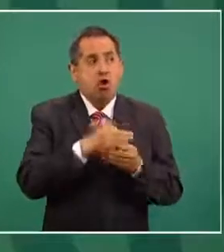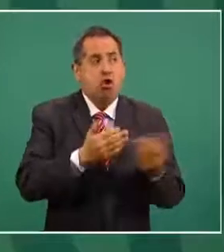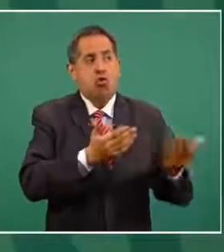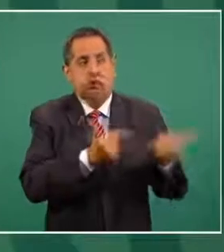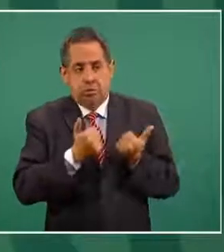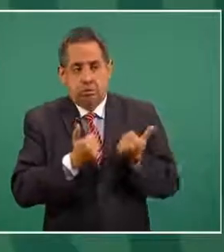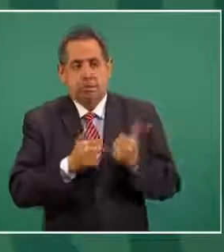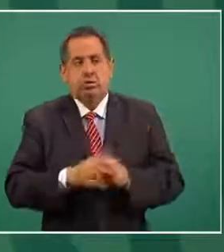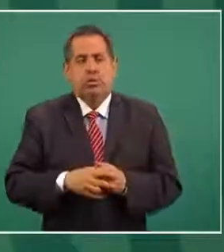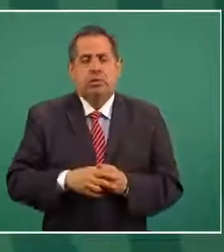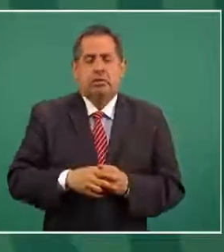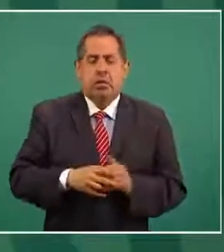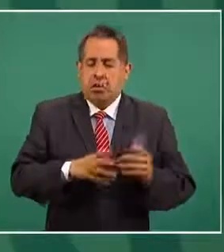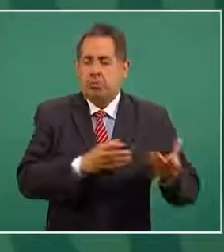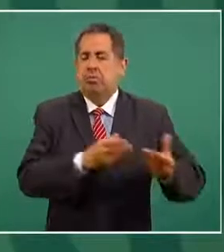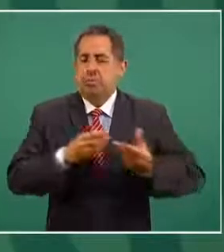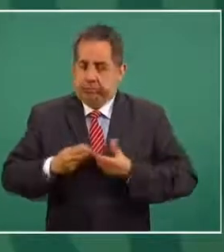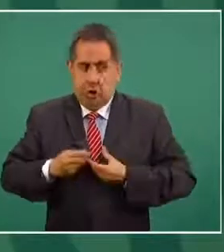pero si